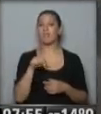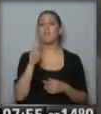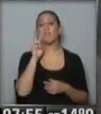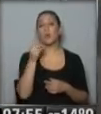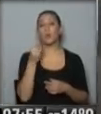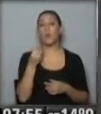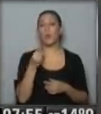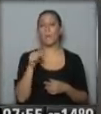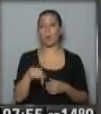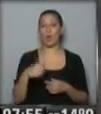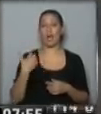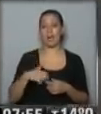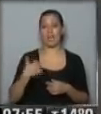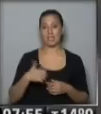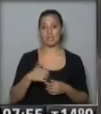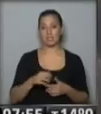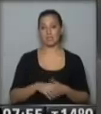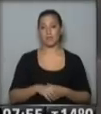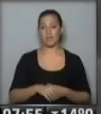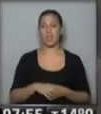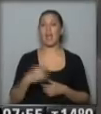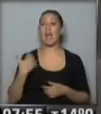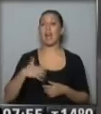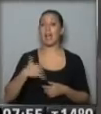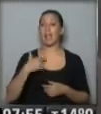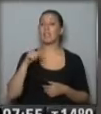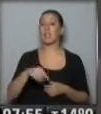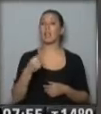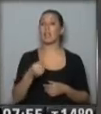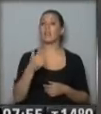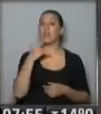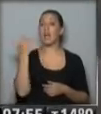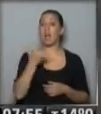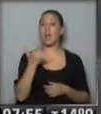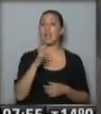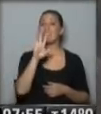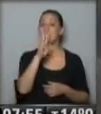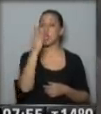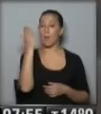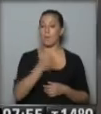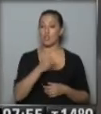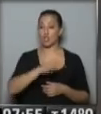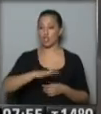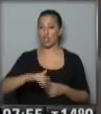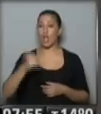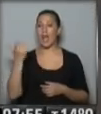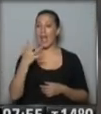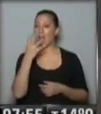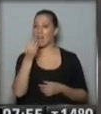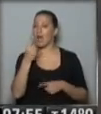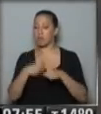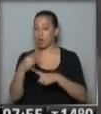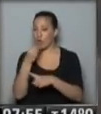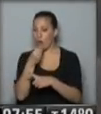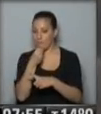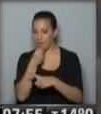cuál es la realidad en la República Argentina. En la República Argentina tenemos que aproximadamente el 5% de los niños sufre algún tipo de alergia alimentaria